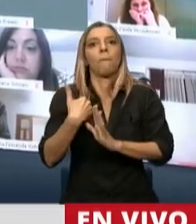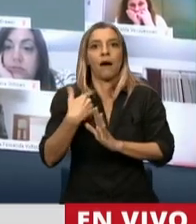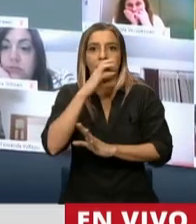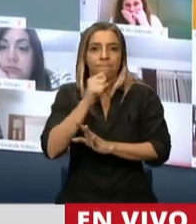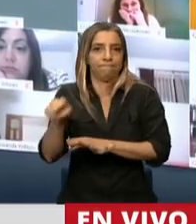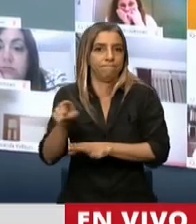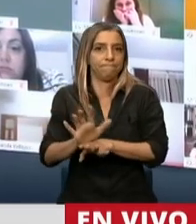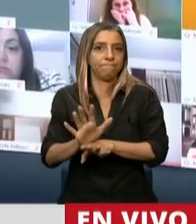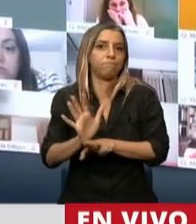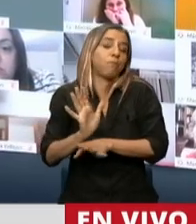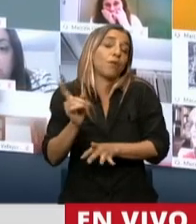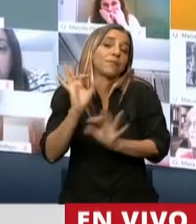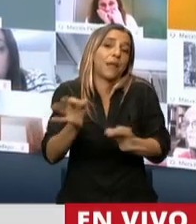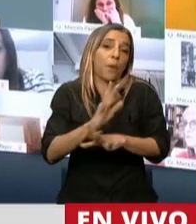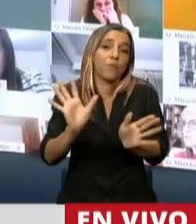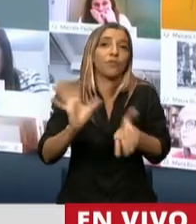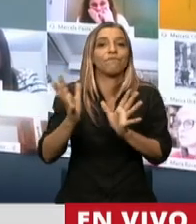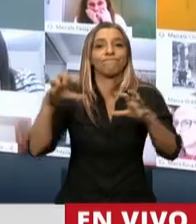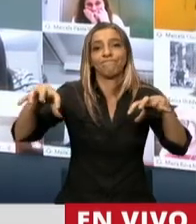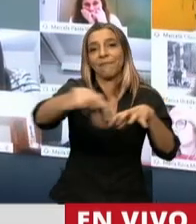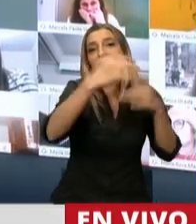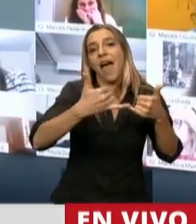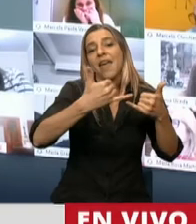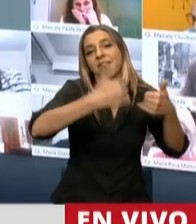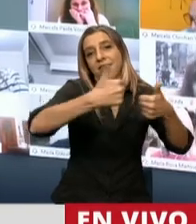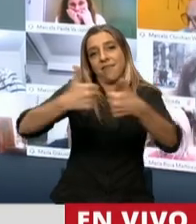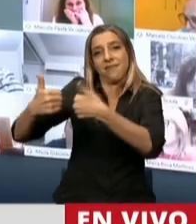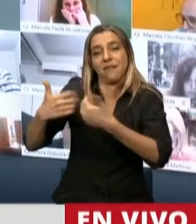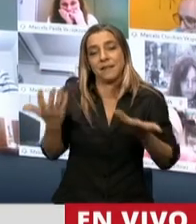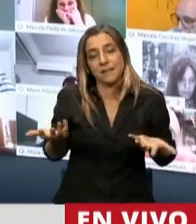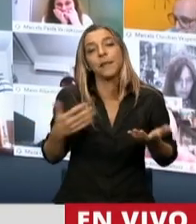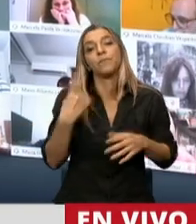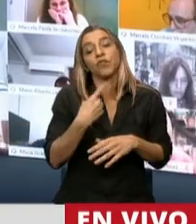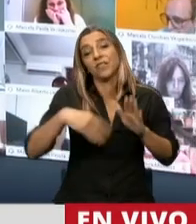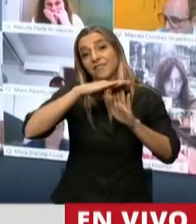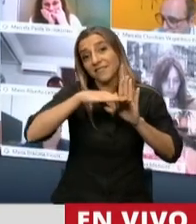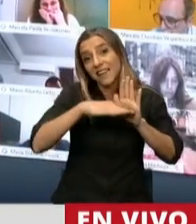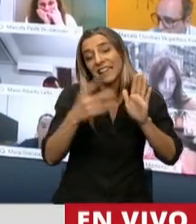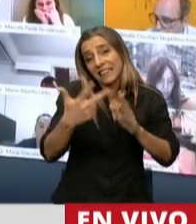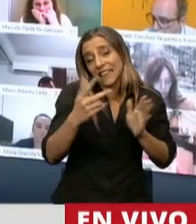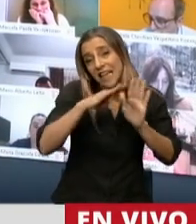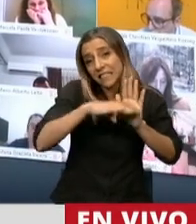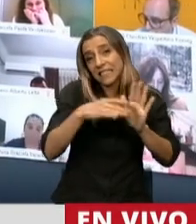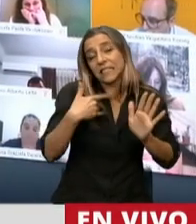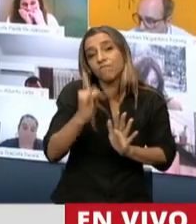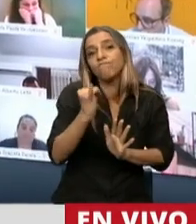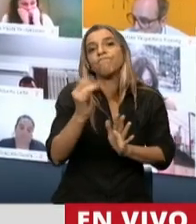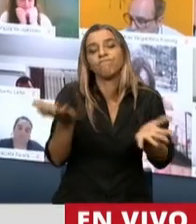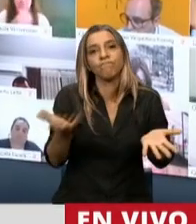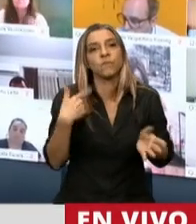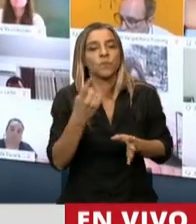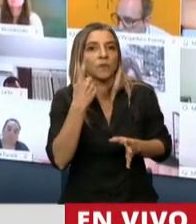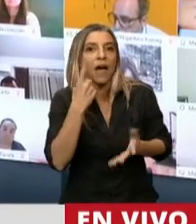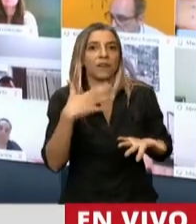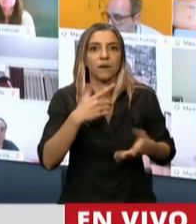competitivo. Entonces, son estas las tres situaciones, prórroga de jurisdicción, le habilitamos que las pueda firmar en